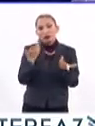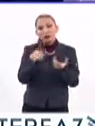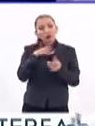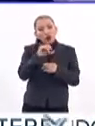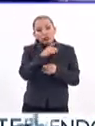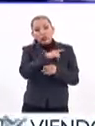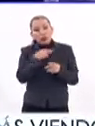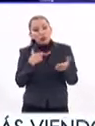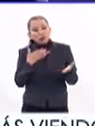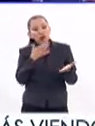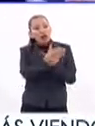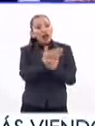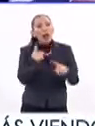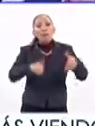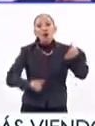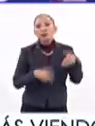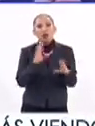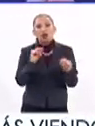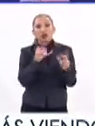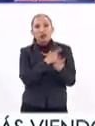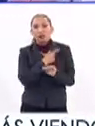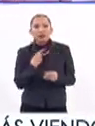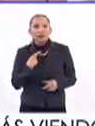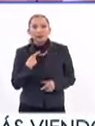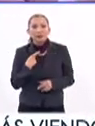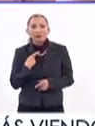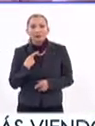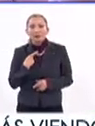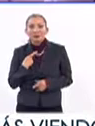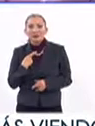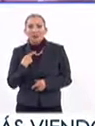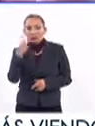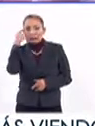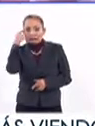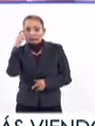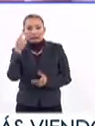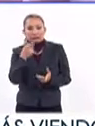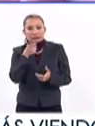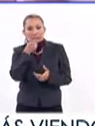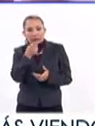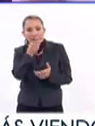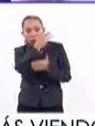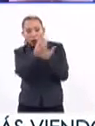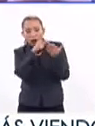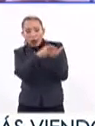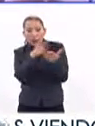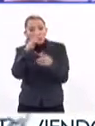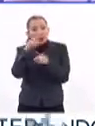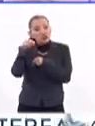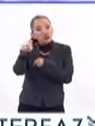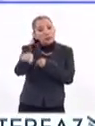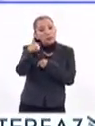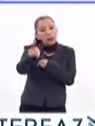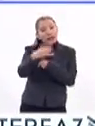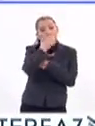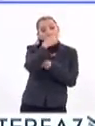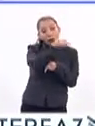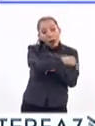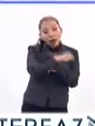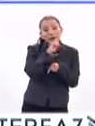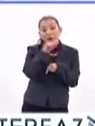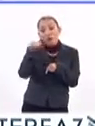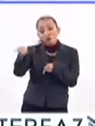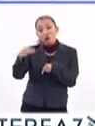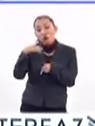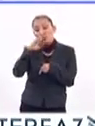que jalarle la cola a león porque, bueno, ahora sí va a tener cabeza, ¿no? Como este programa lo que está diciendo es la responsabilidad del plantel en